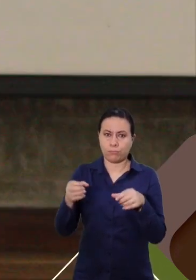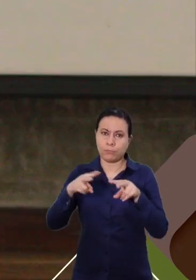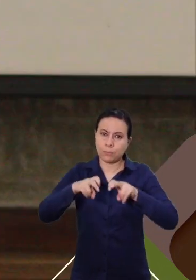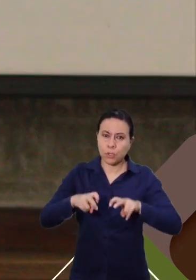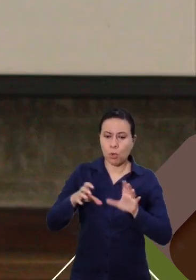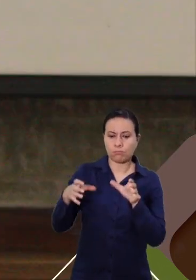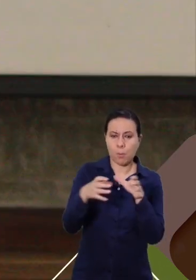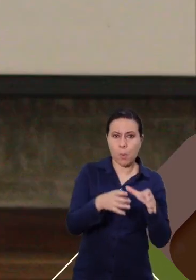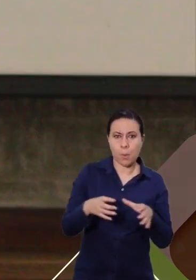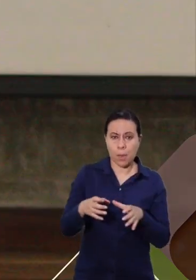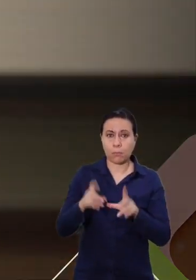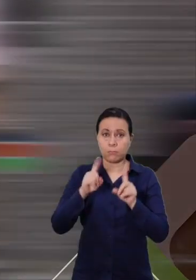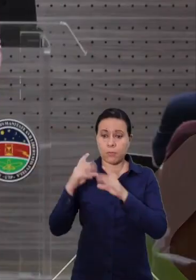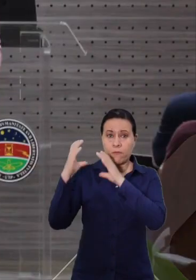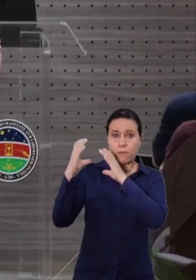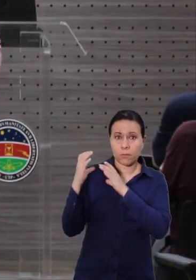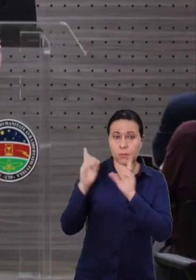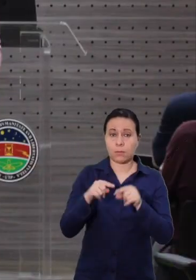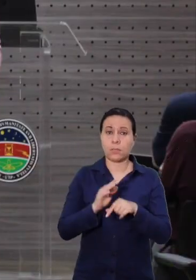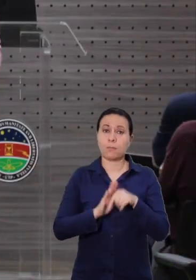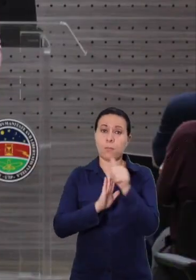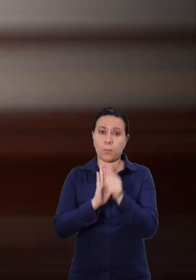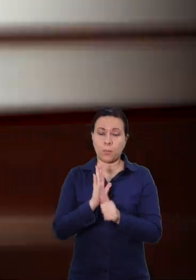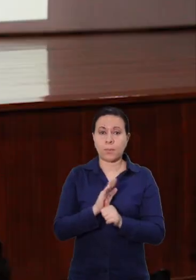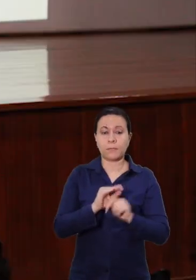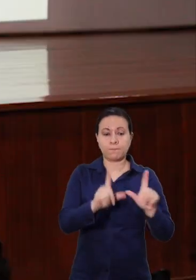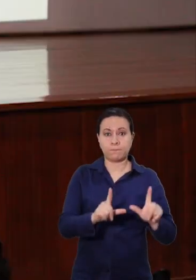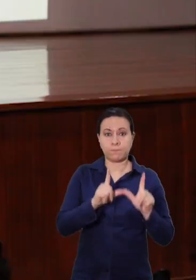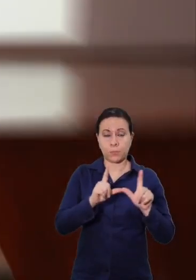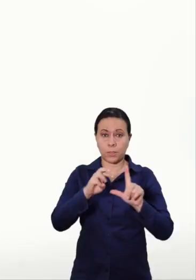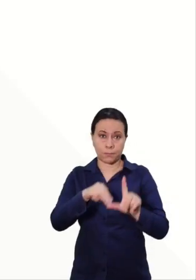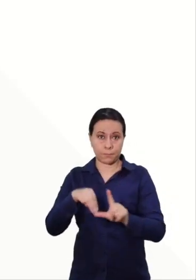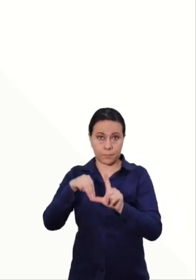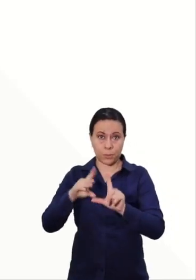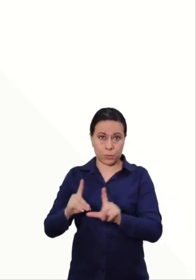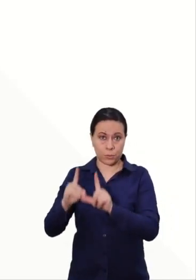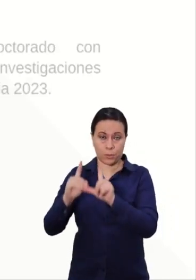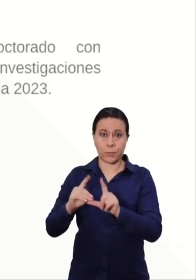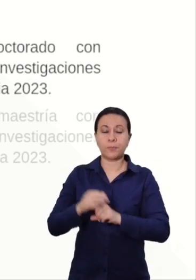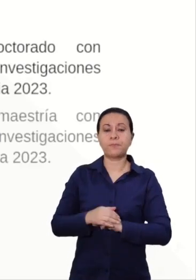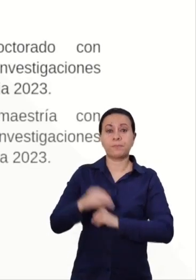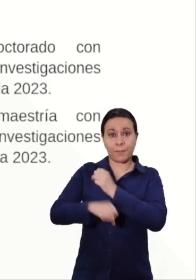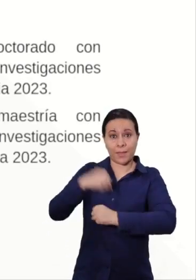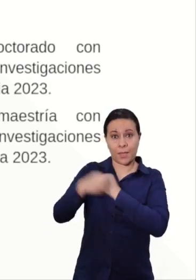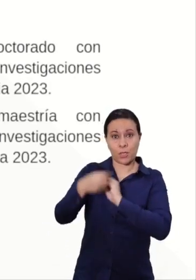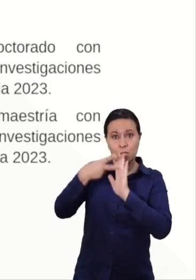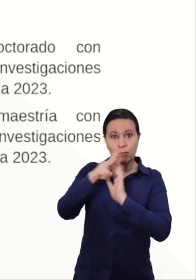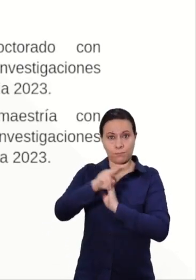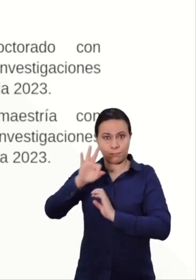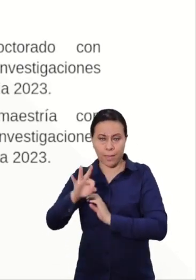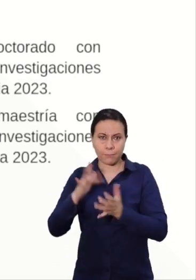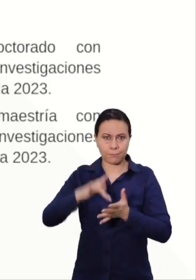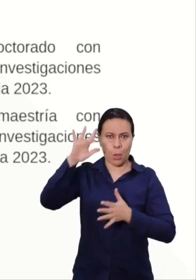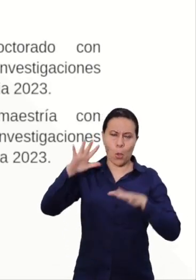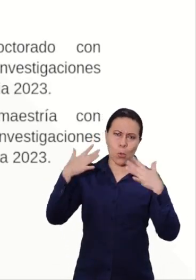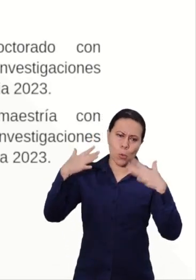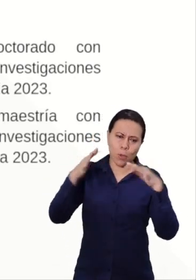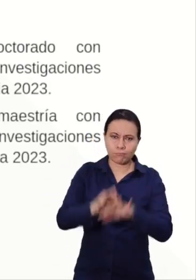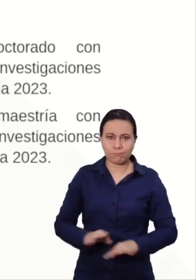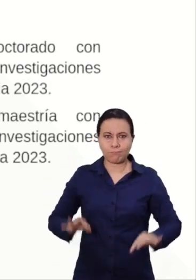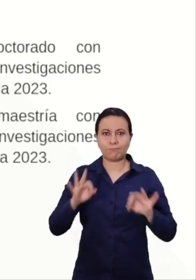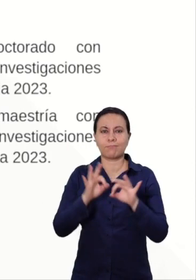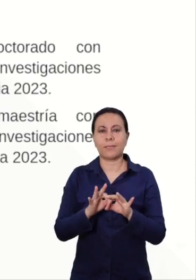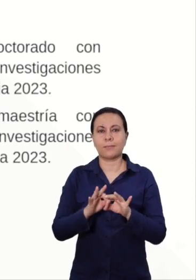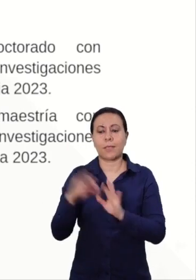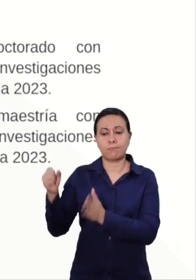el Comité de Investigaciones de la Facultad y los programas de pregrado y posgrado. Para la vigencia 2023, tuvimos una participación importante,